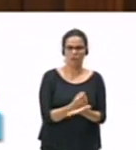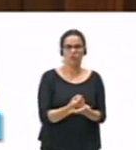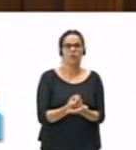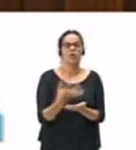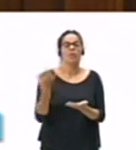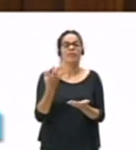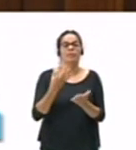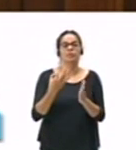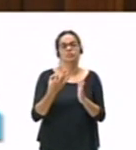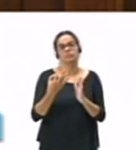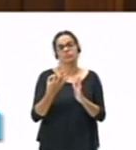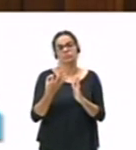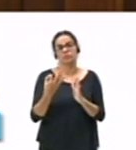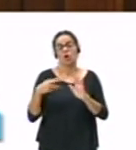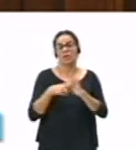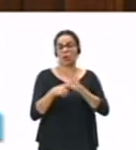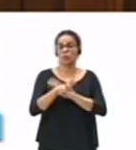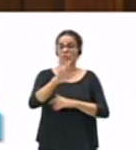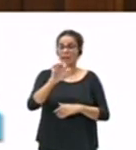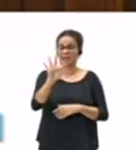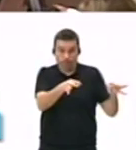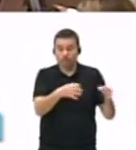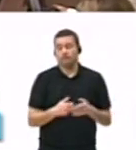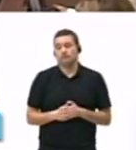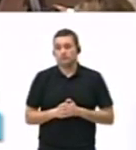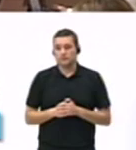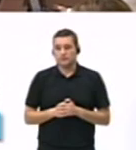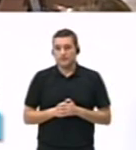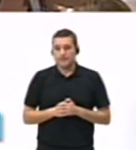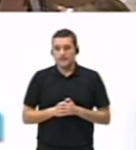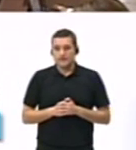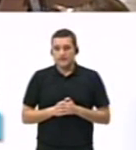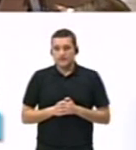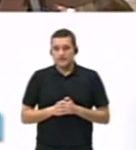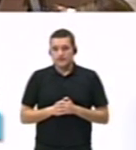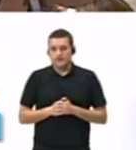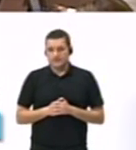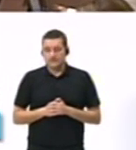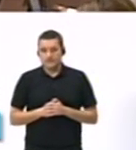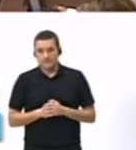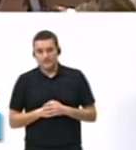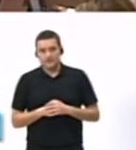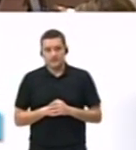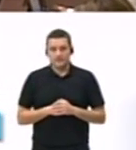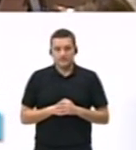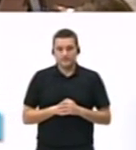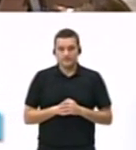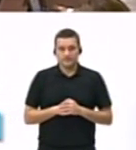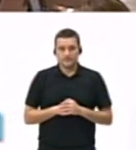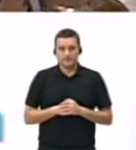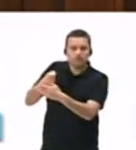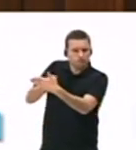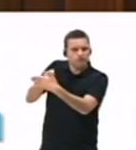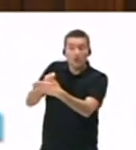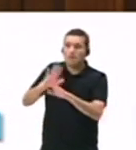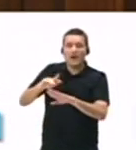cambio como la implantación de una tasa turística, un pacto por el territorio para evitar la ley del suelo de clavijo o la reforma del sistema electoral.